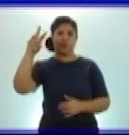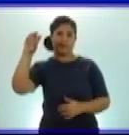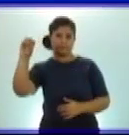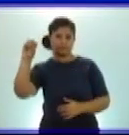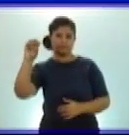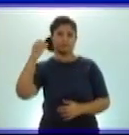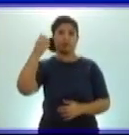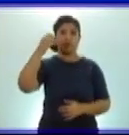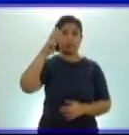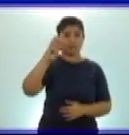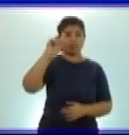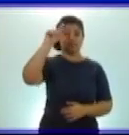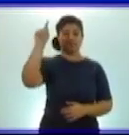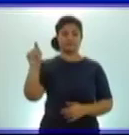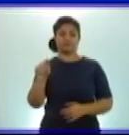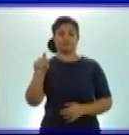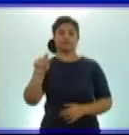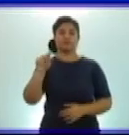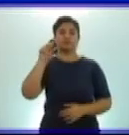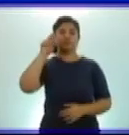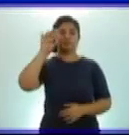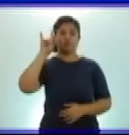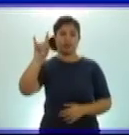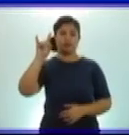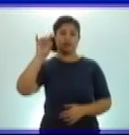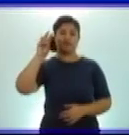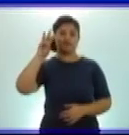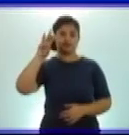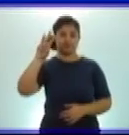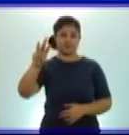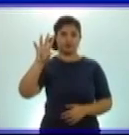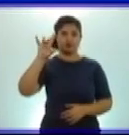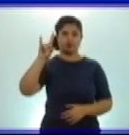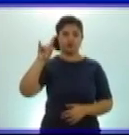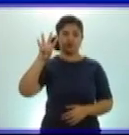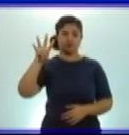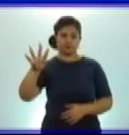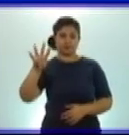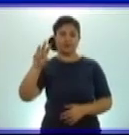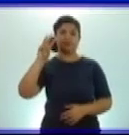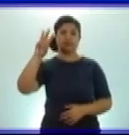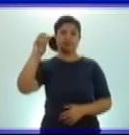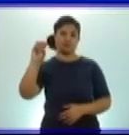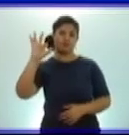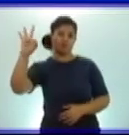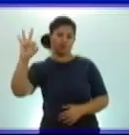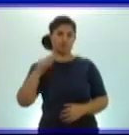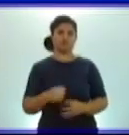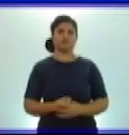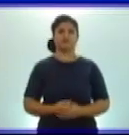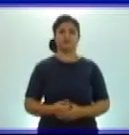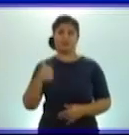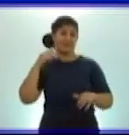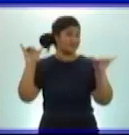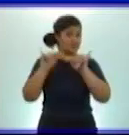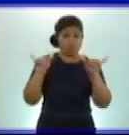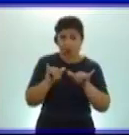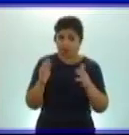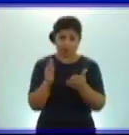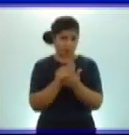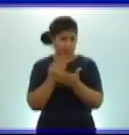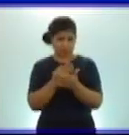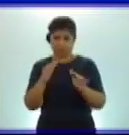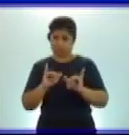Insisto, así es como está el ejercicio, tal y como está en la página 12 del cuaderno de trabajo. Miren lo que yo propongo.